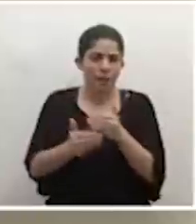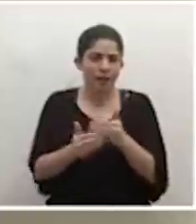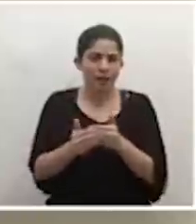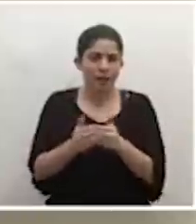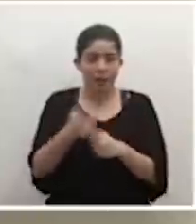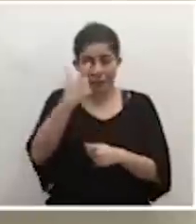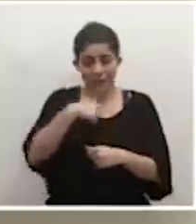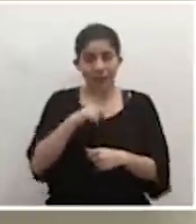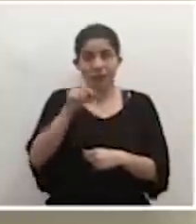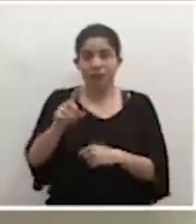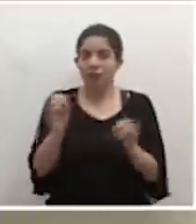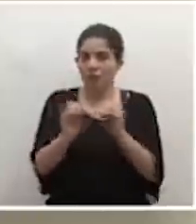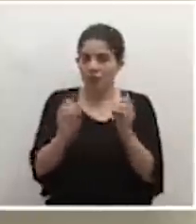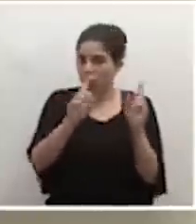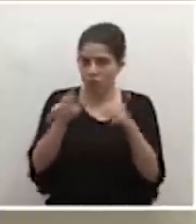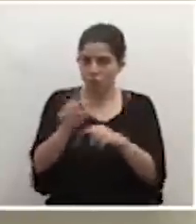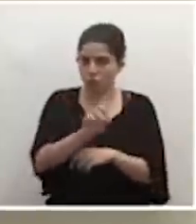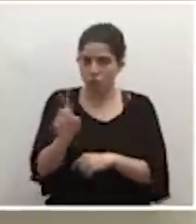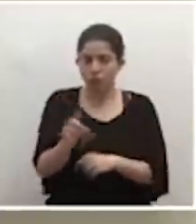forma personal.